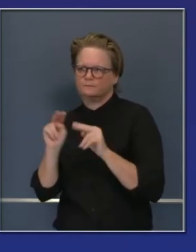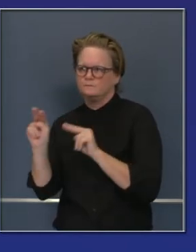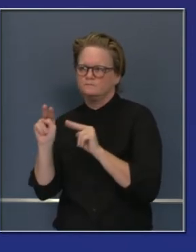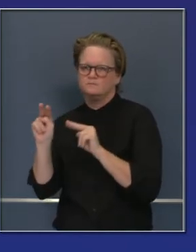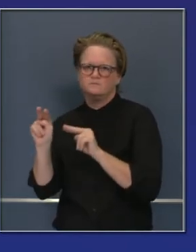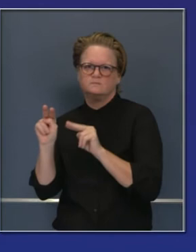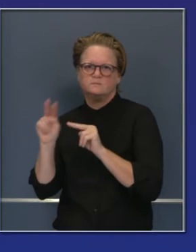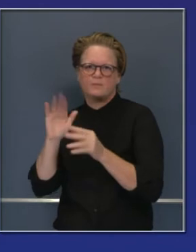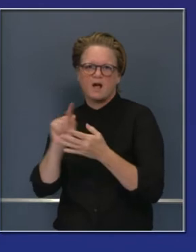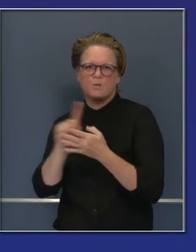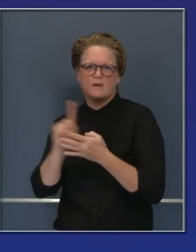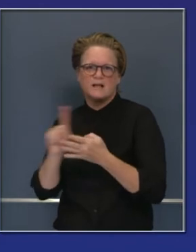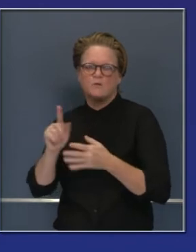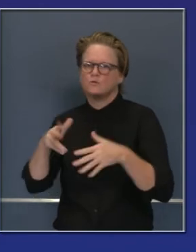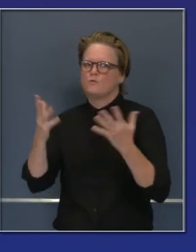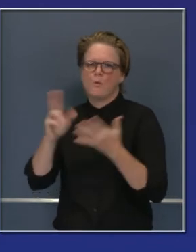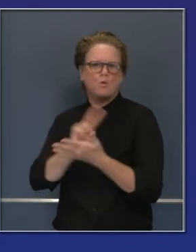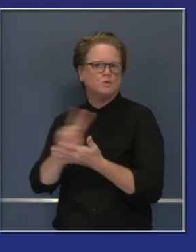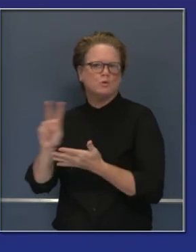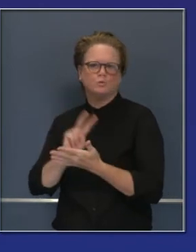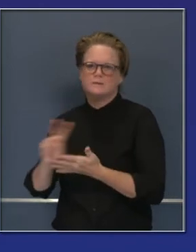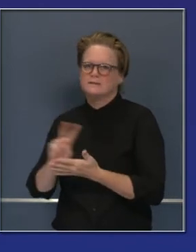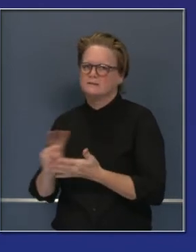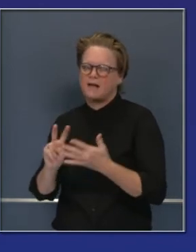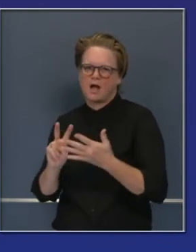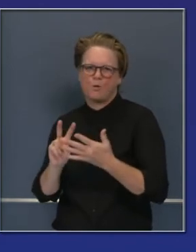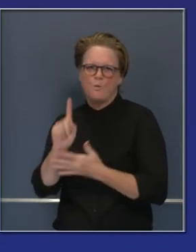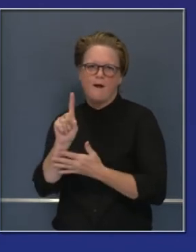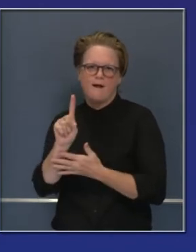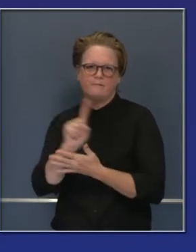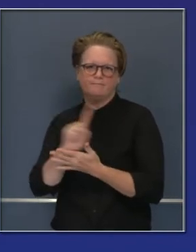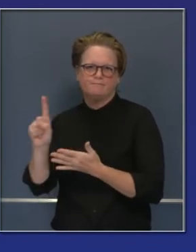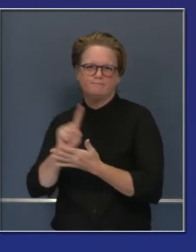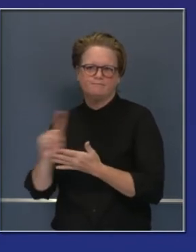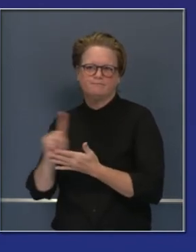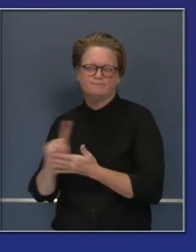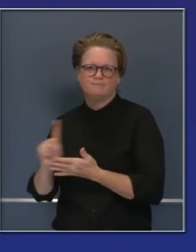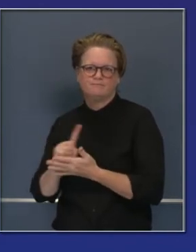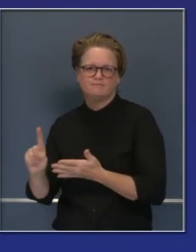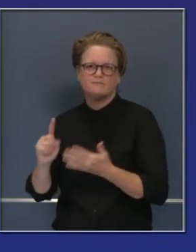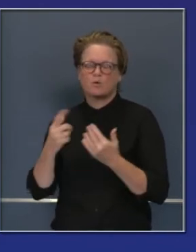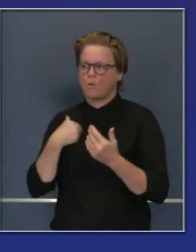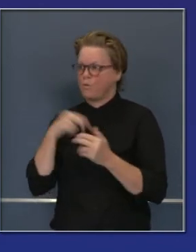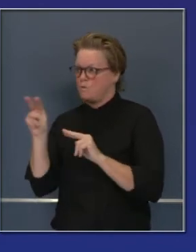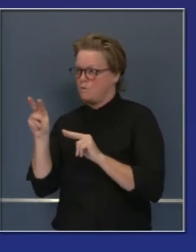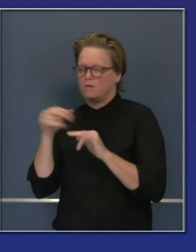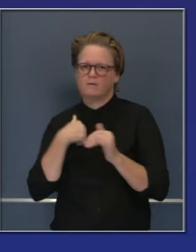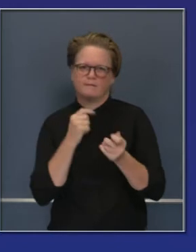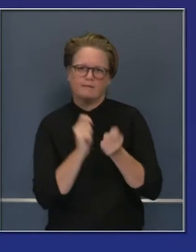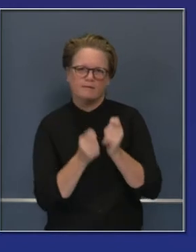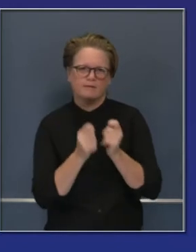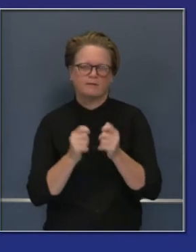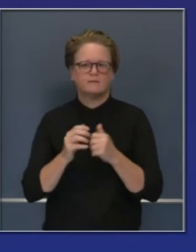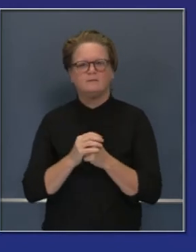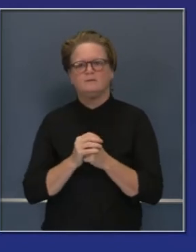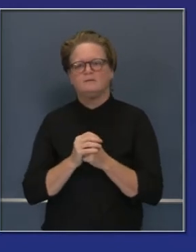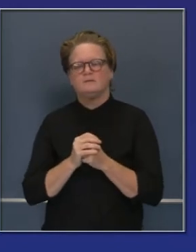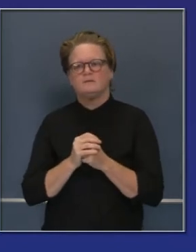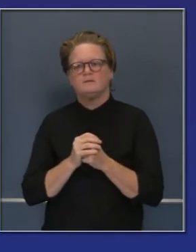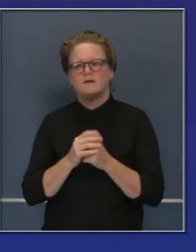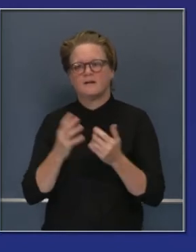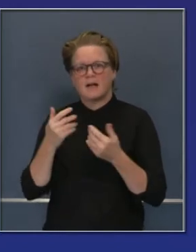eran dos semanas, ahora solo una semana y no estaremos esperando cada martes para hacer una evaluación y anuncio. Los haremos